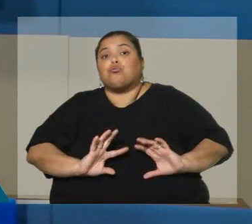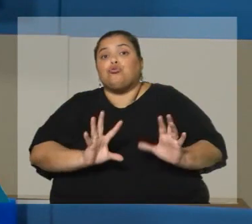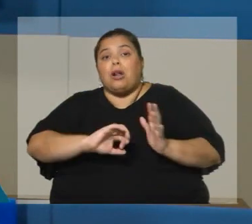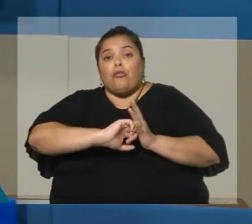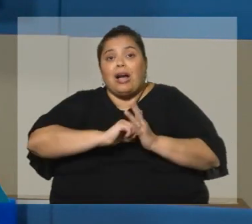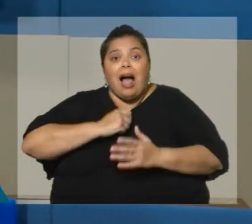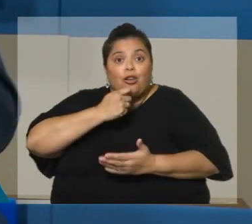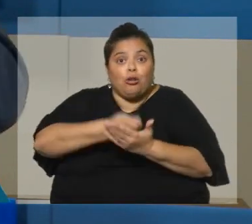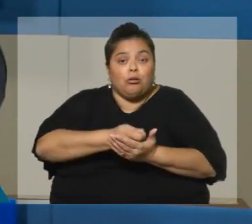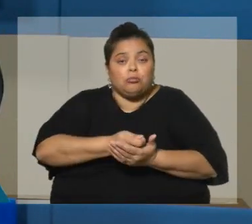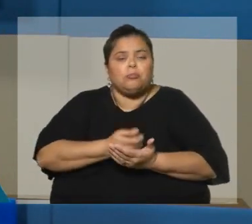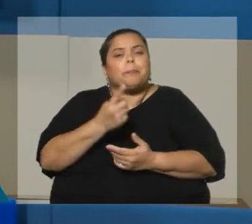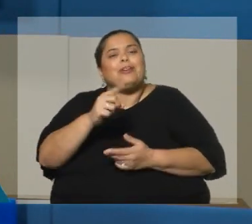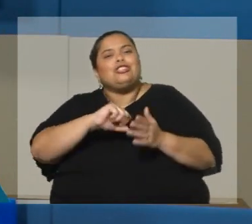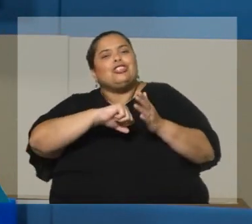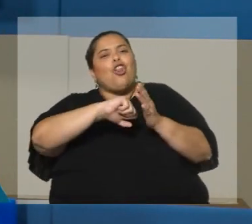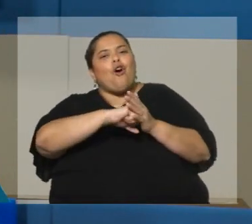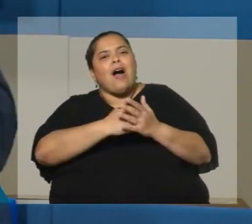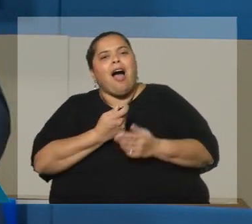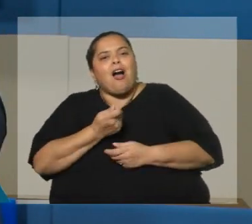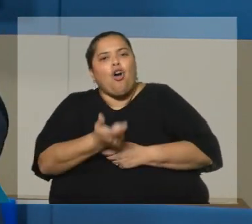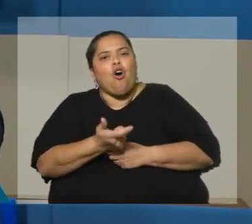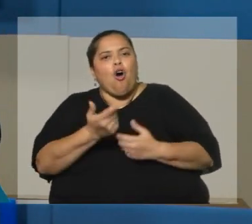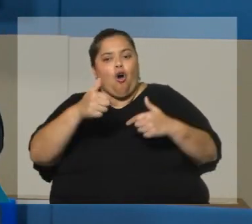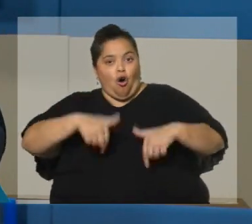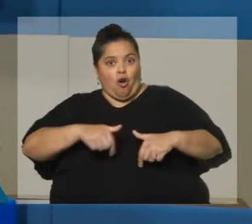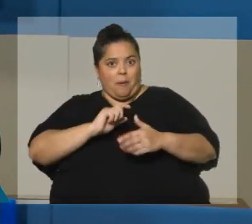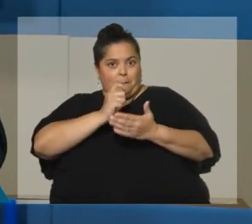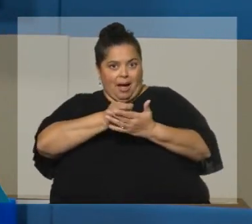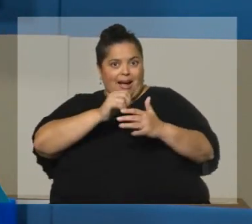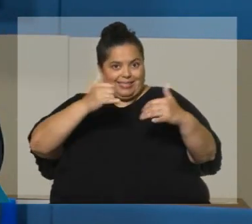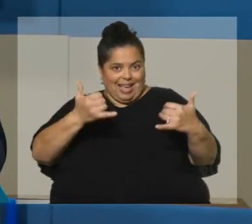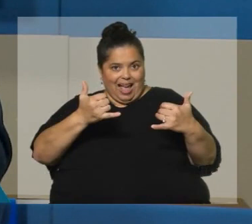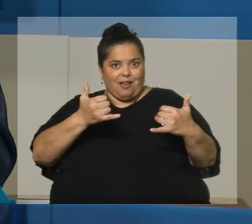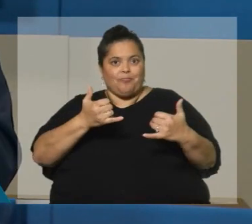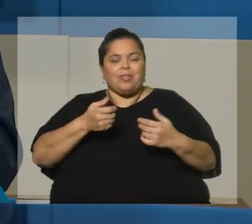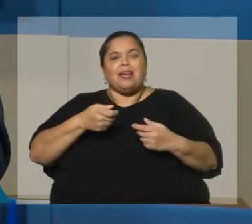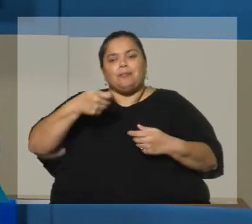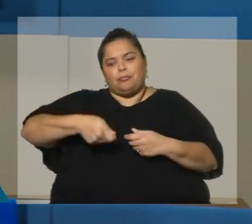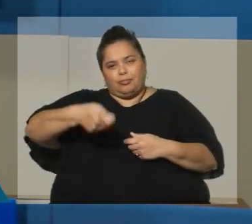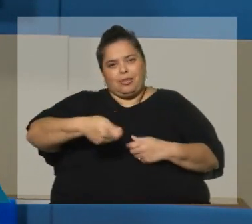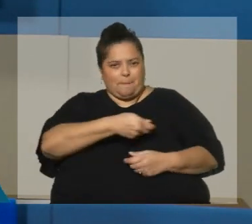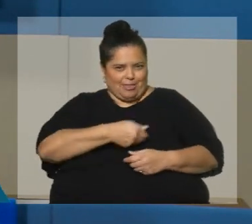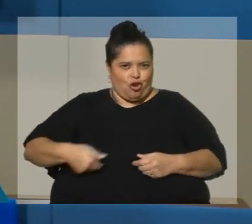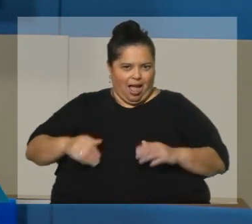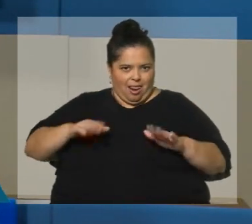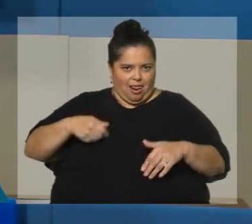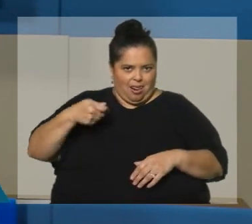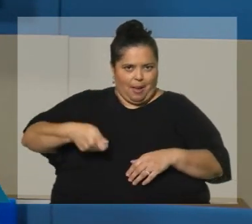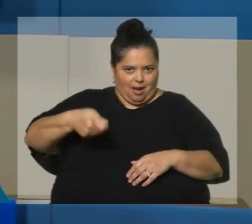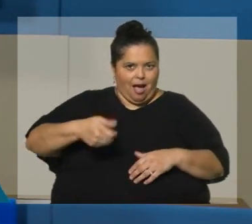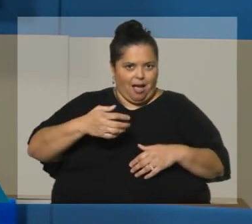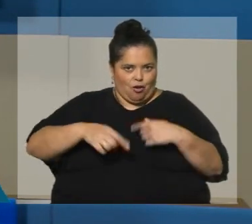Pero en verdad si son los bancos... decir, hoy los bancos pagan la PCP, prestación complementaria patronal. Pero, por ejemplo,